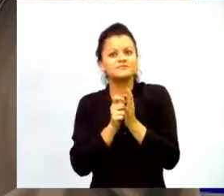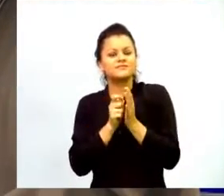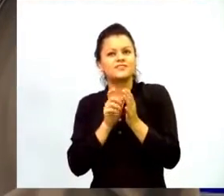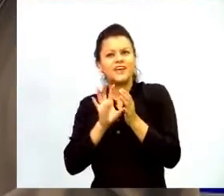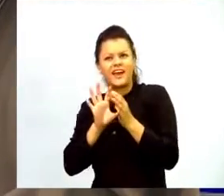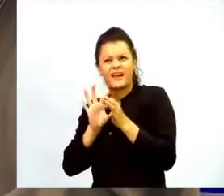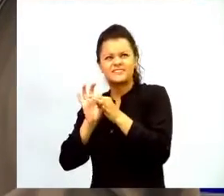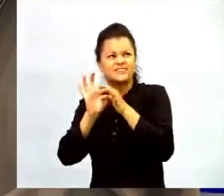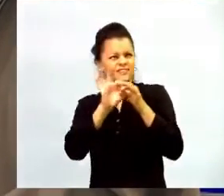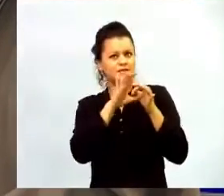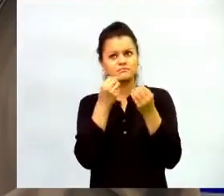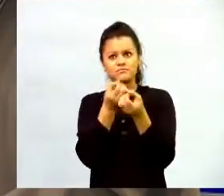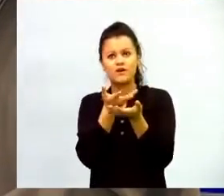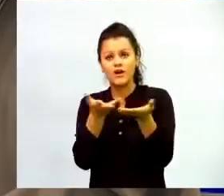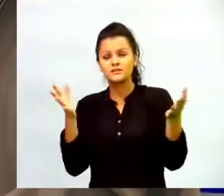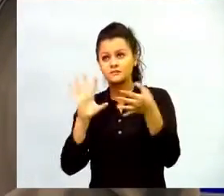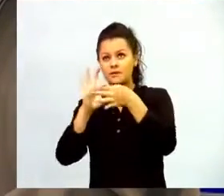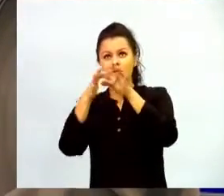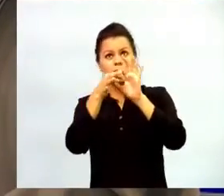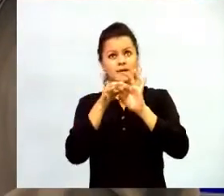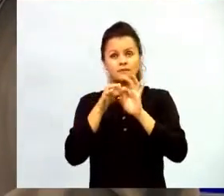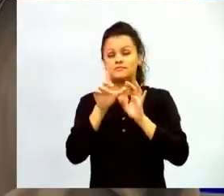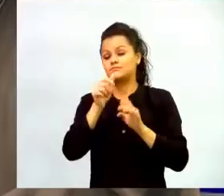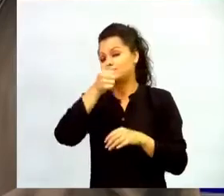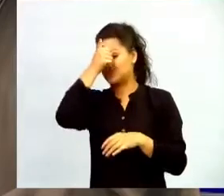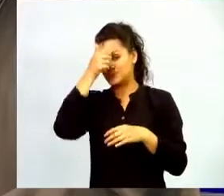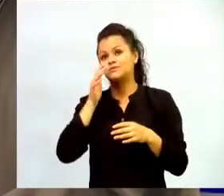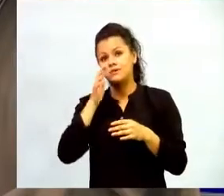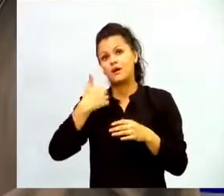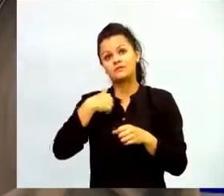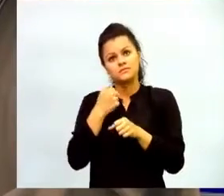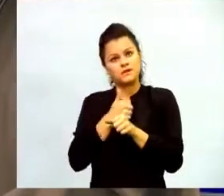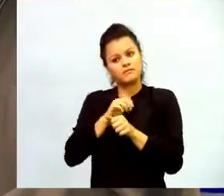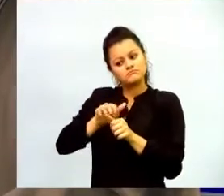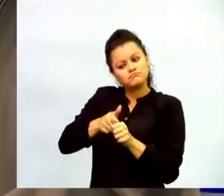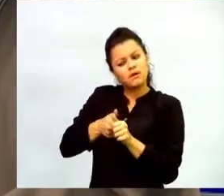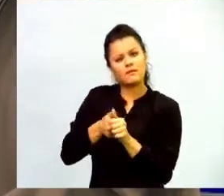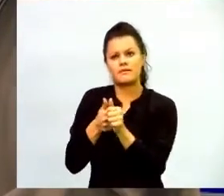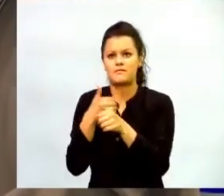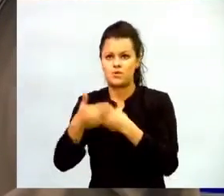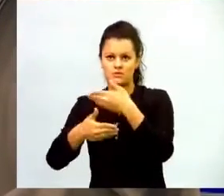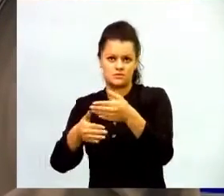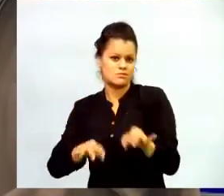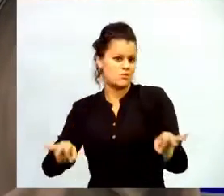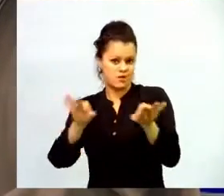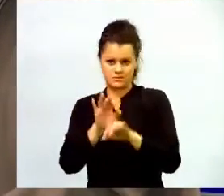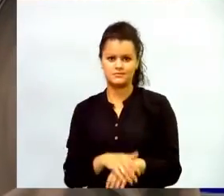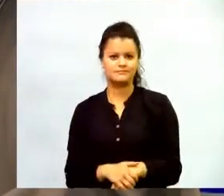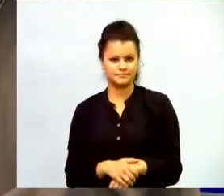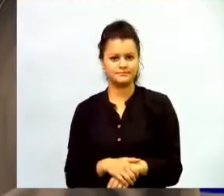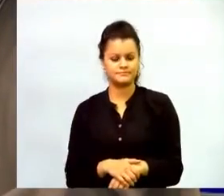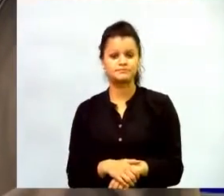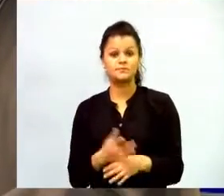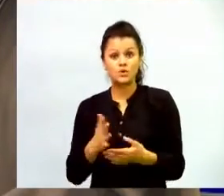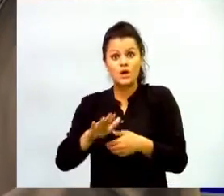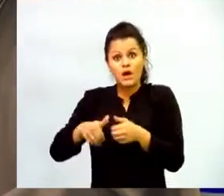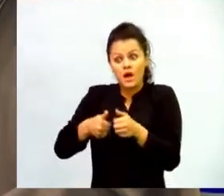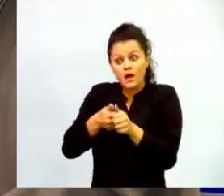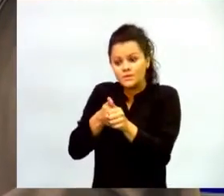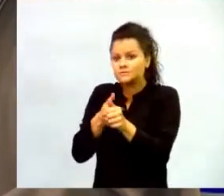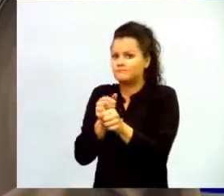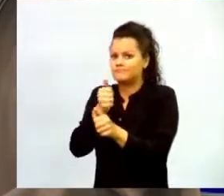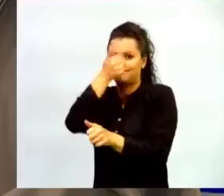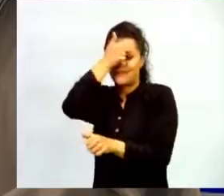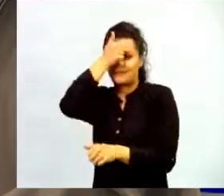también un factor clave en el que tenemos que trabajar en el acompañamiento de estos procesos entonces se vuelve el acompañamiento como esa base